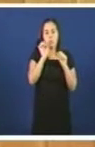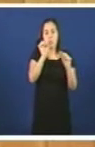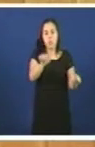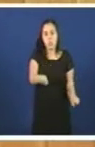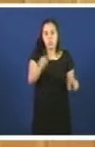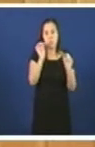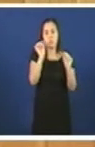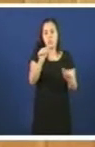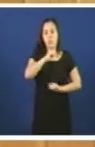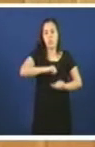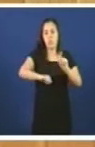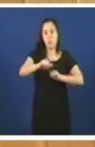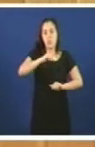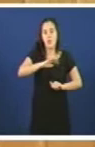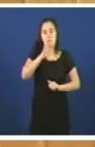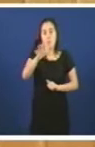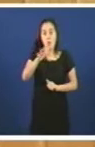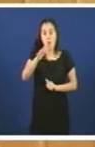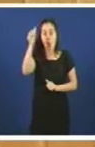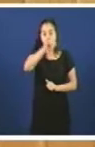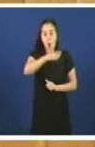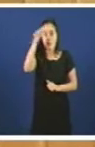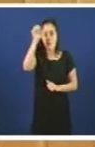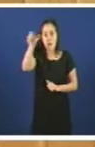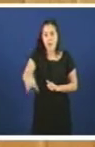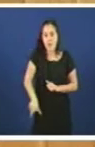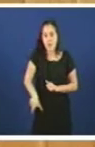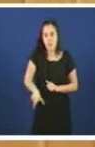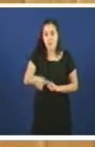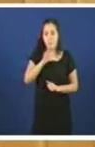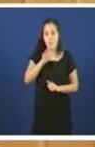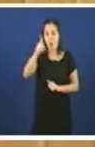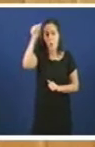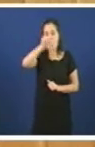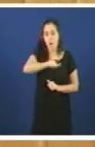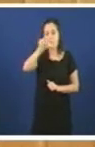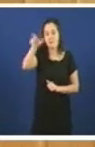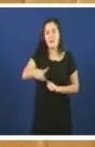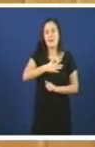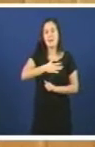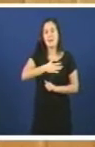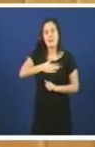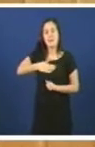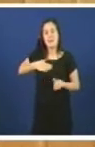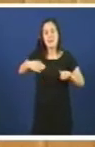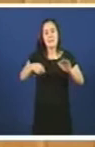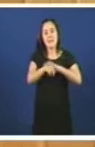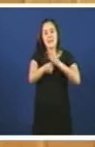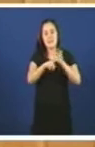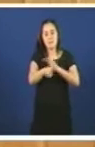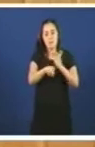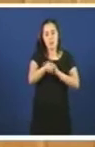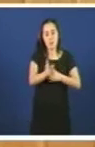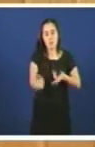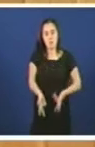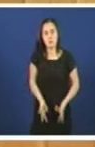cirúrxica porque este home quiso facer fixese voste a tramitación en galego do proceso de consentimento informado